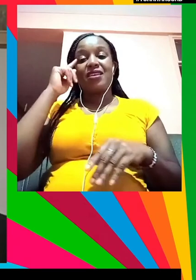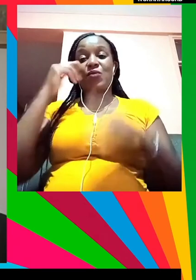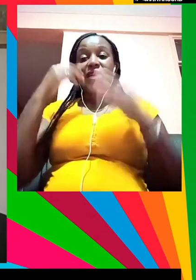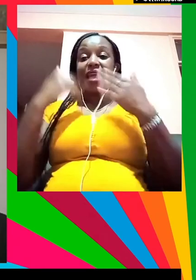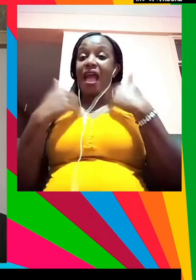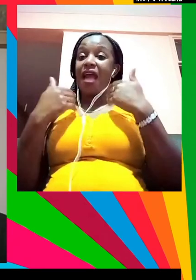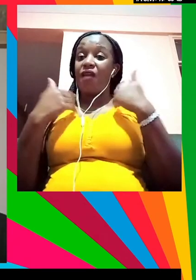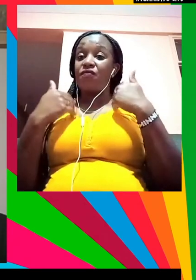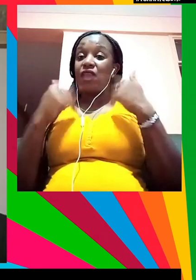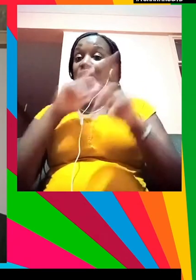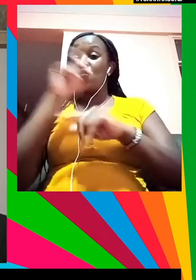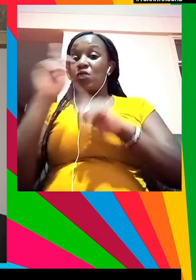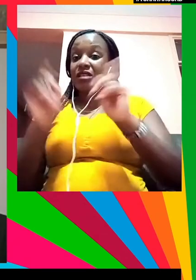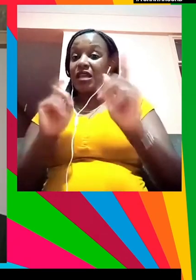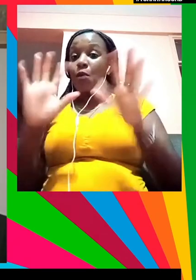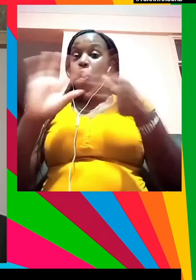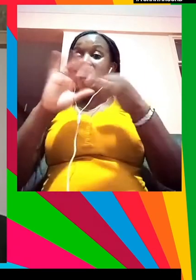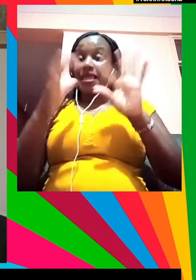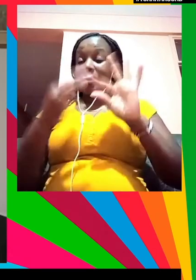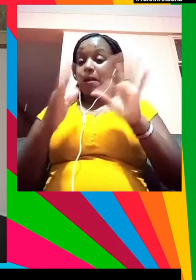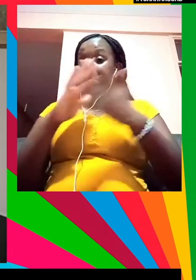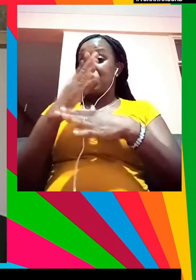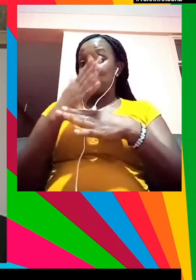y hay un enlace incuestionable